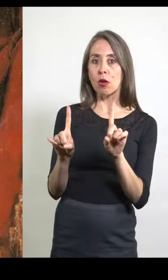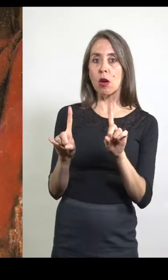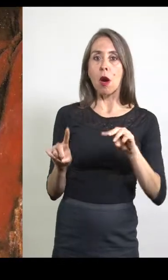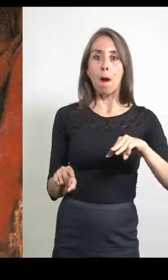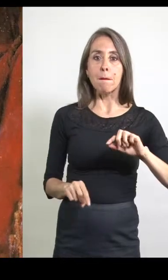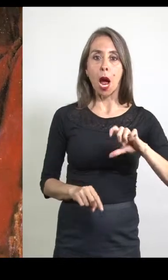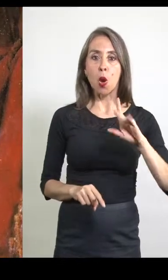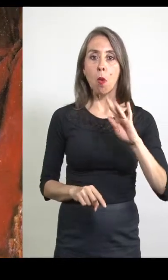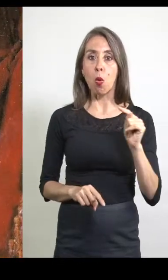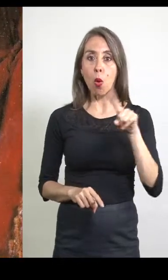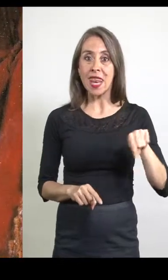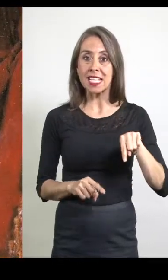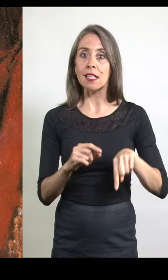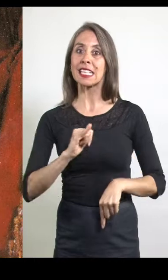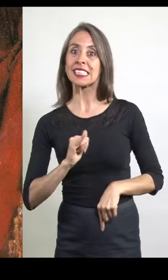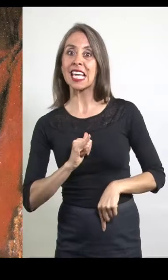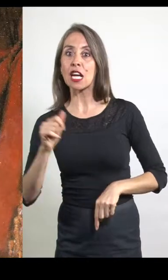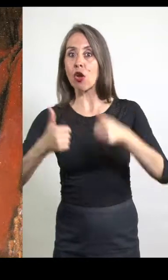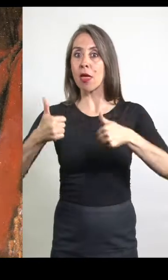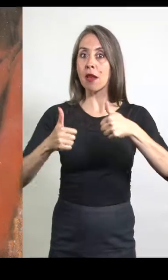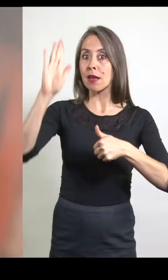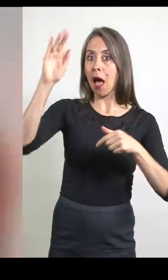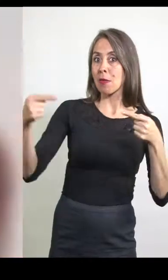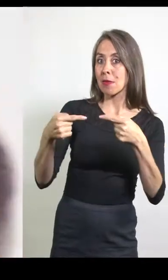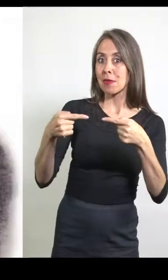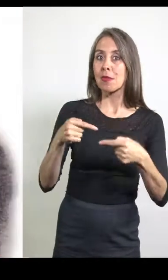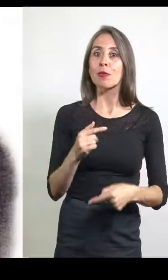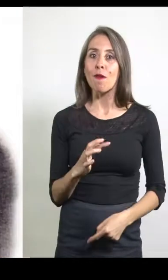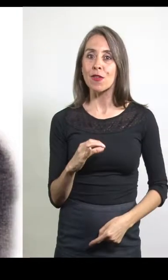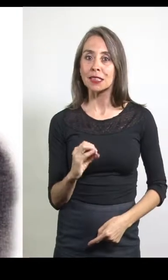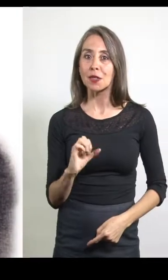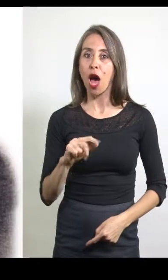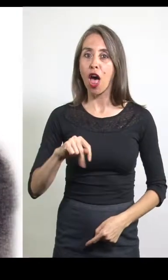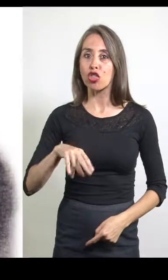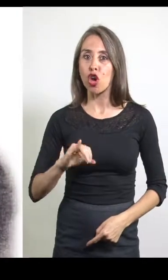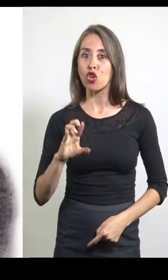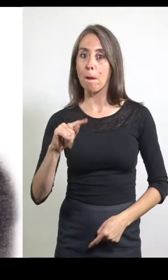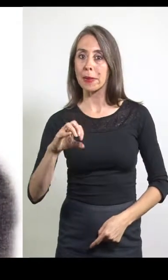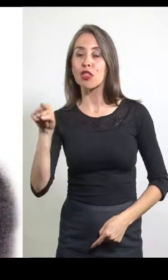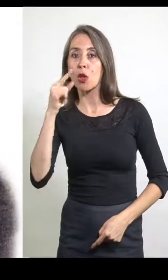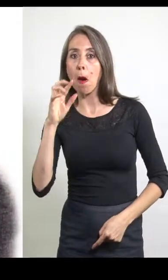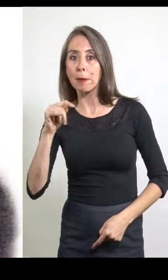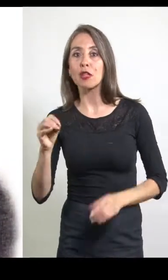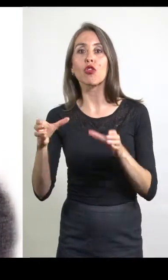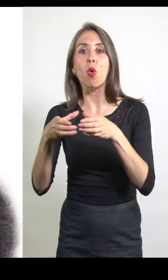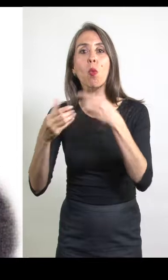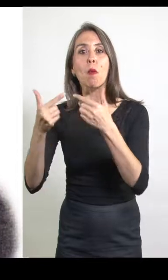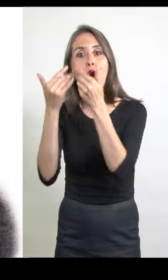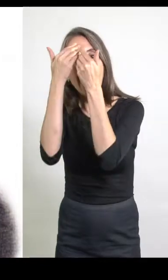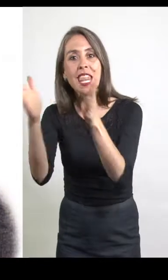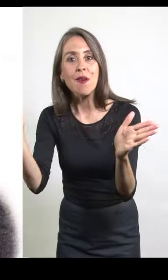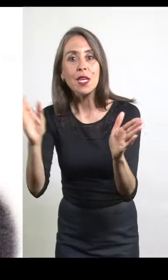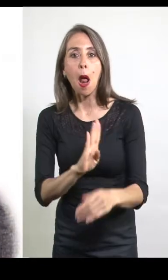que era yerno de su competidor Francisco Antonio Pinto Pinto representaba a las fuerzas liberales y